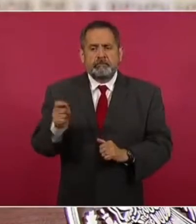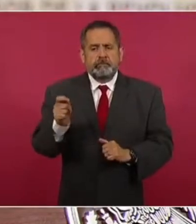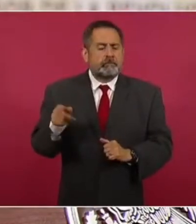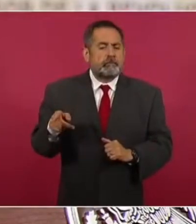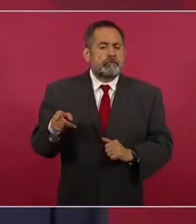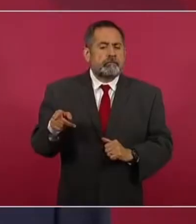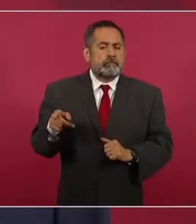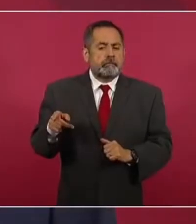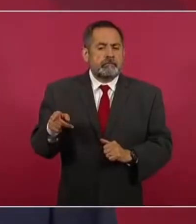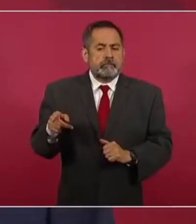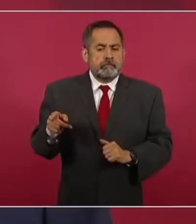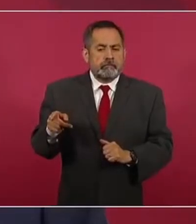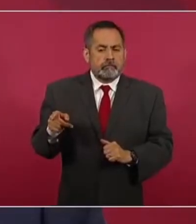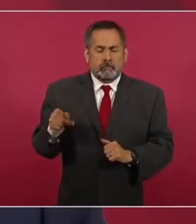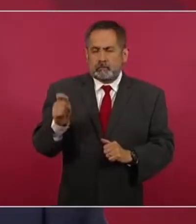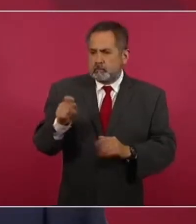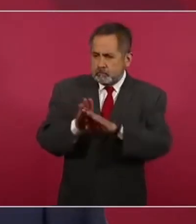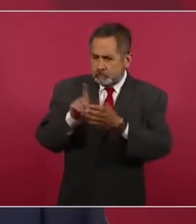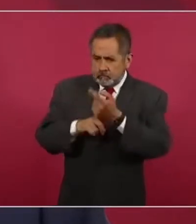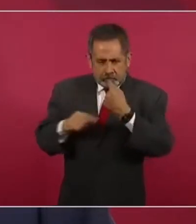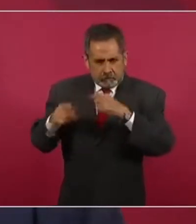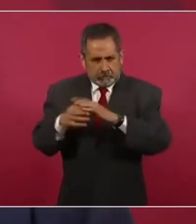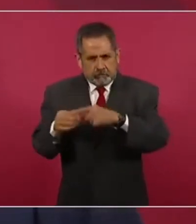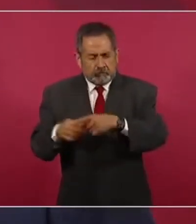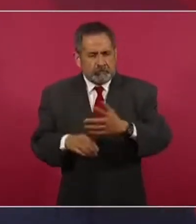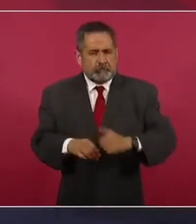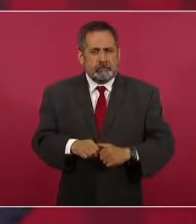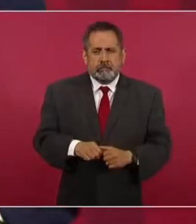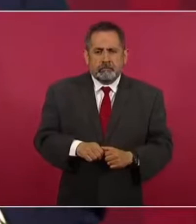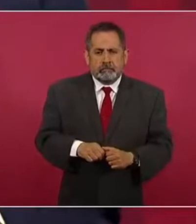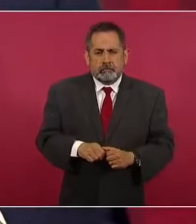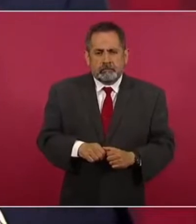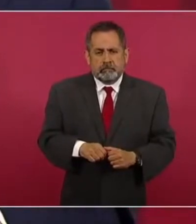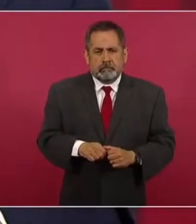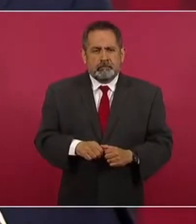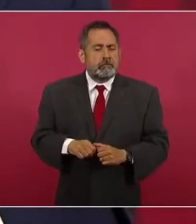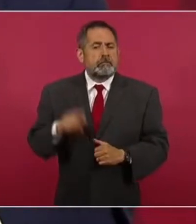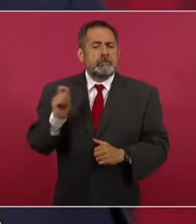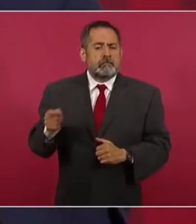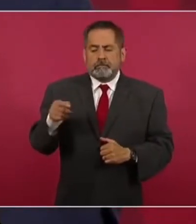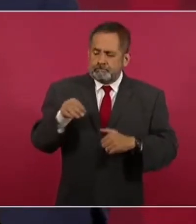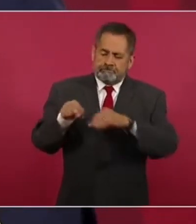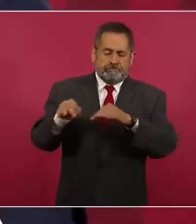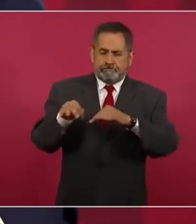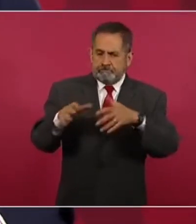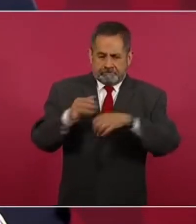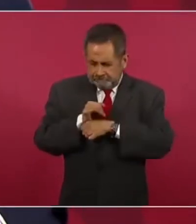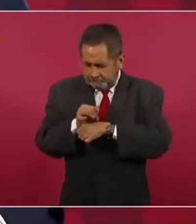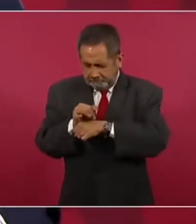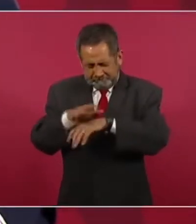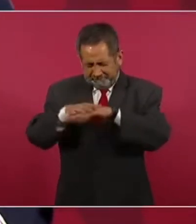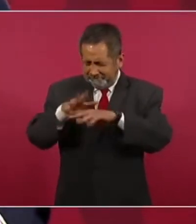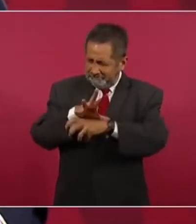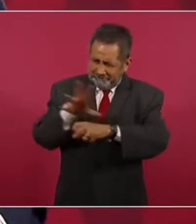lleve a cabo un trabajo a